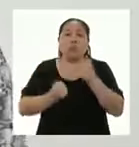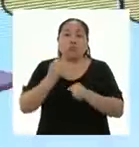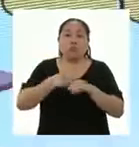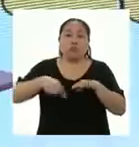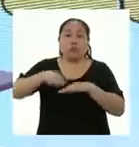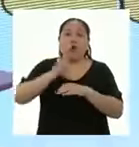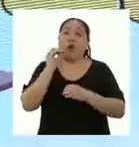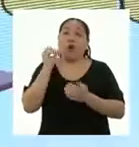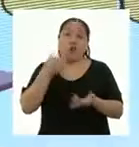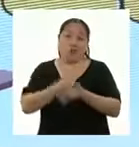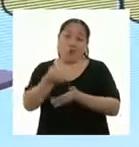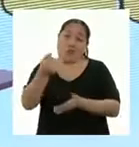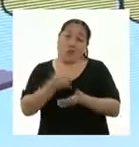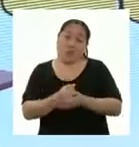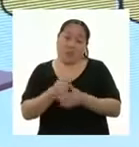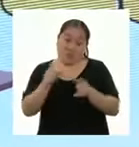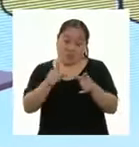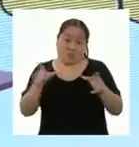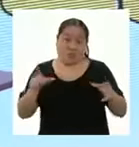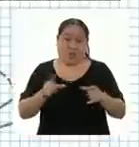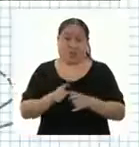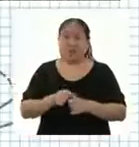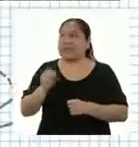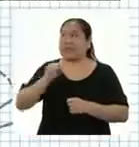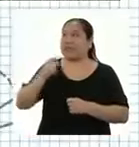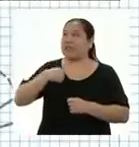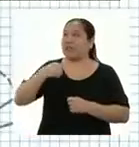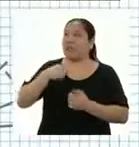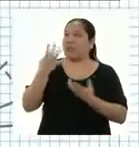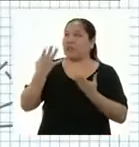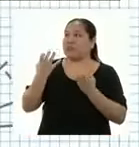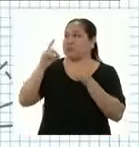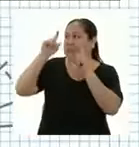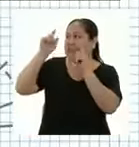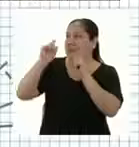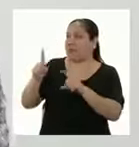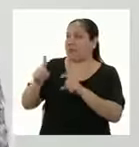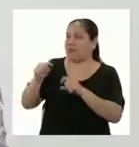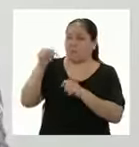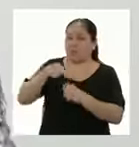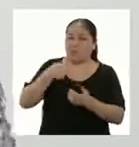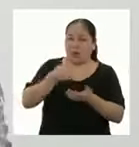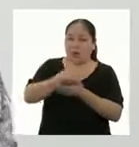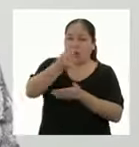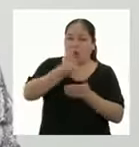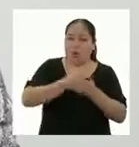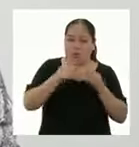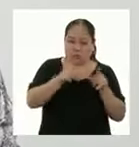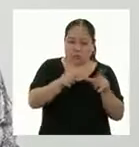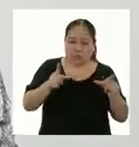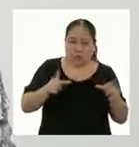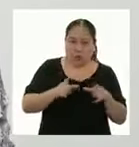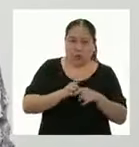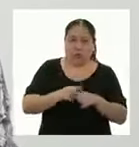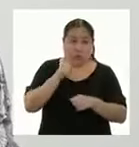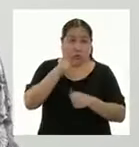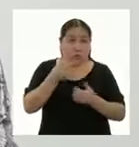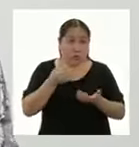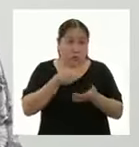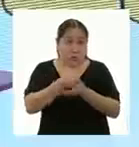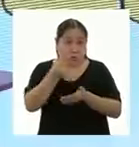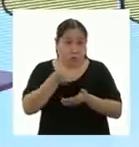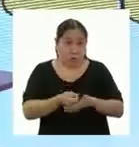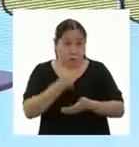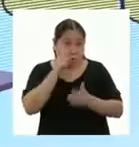terreno. Sí, profesora. Sí, Justo yo tengo una pregunta que tiene que ver con bienes raíces. Cuéntame, Yanira. ¿Te vas a comprar una